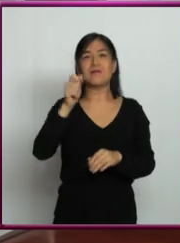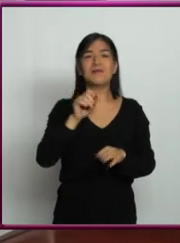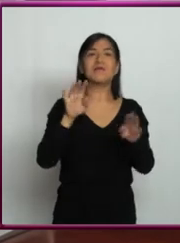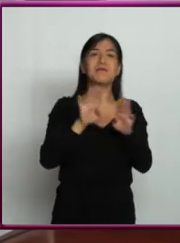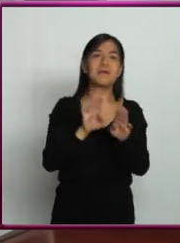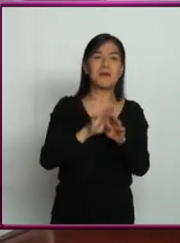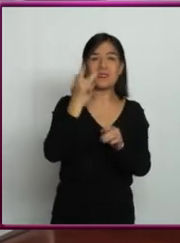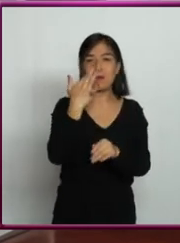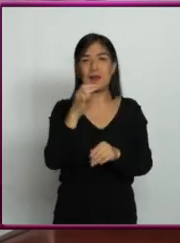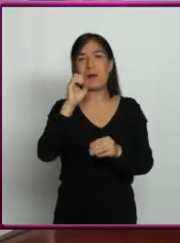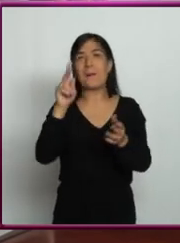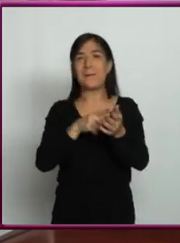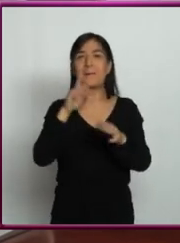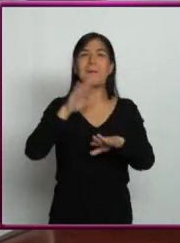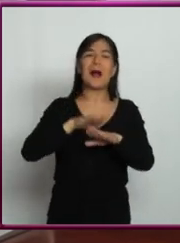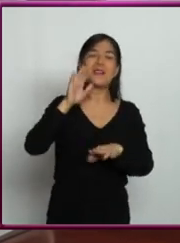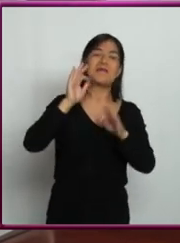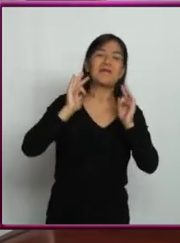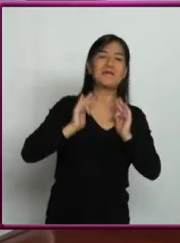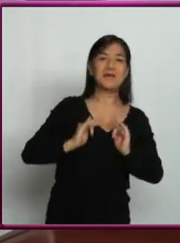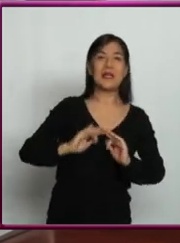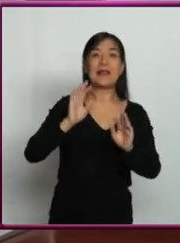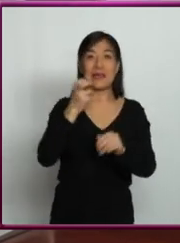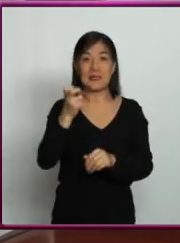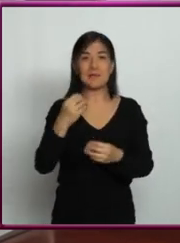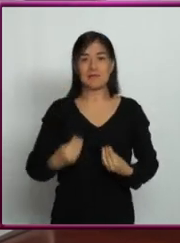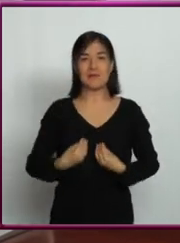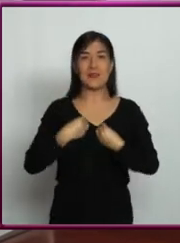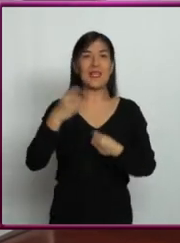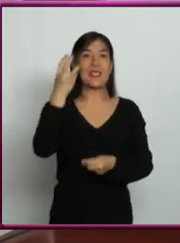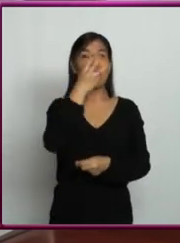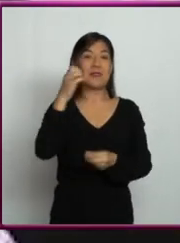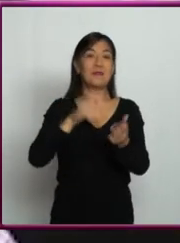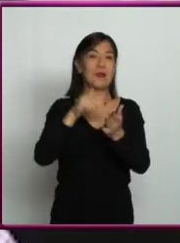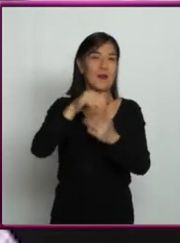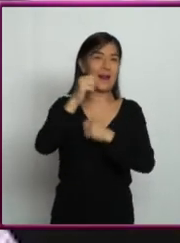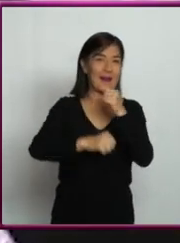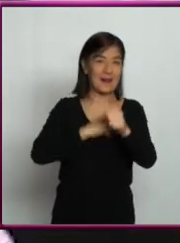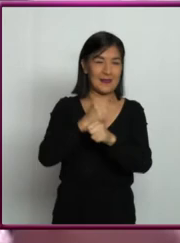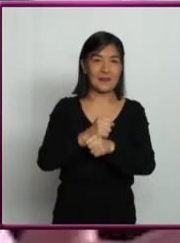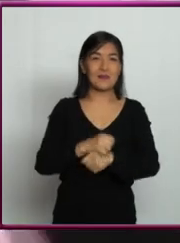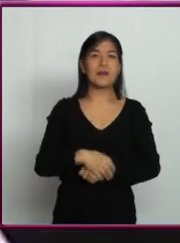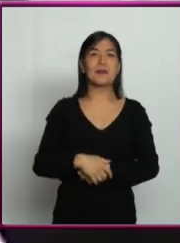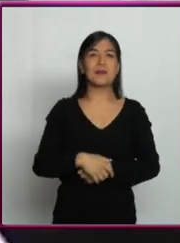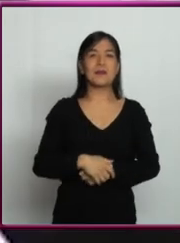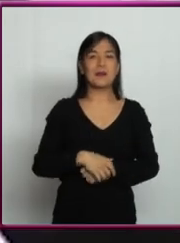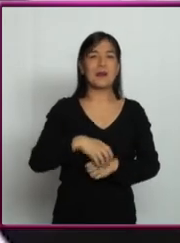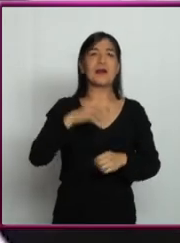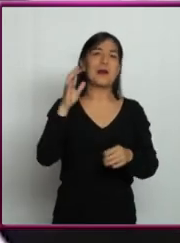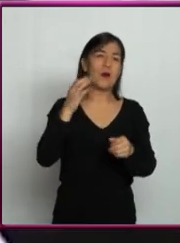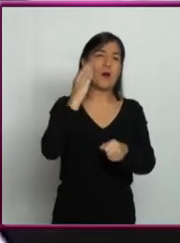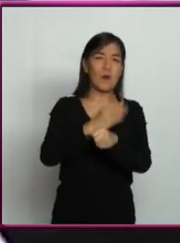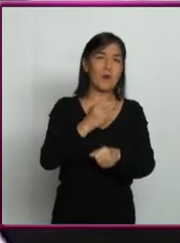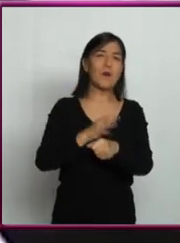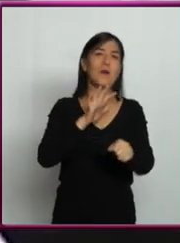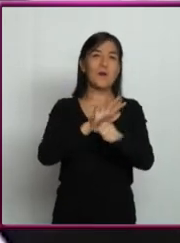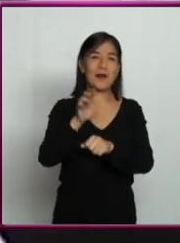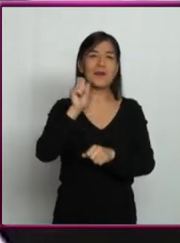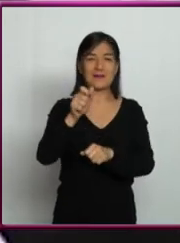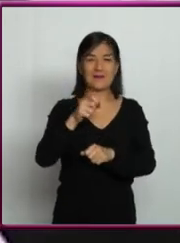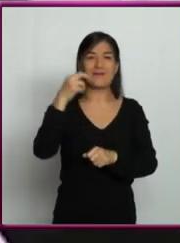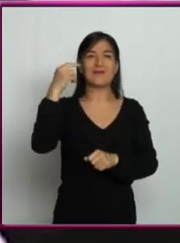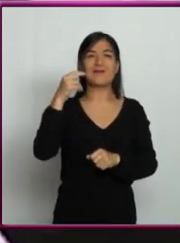masivas que el Sol, estas viven como 3 millones de años. Y una que se habló mucho últimamente, la de